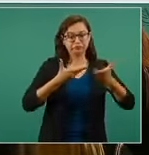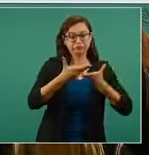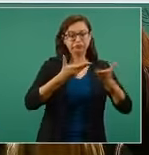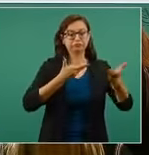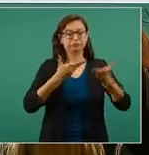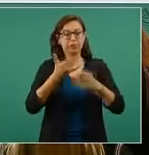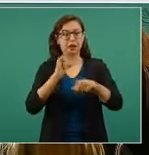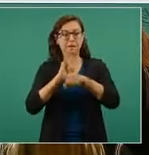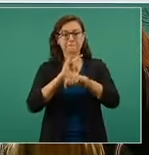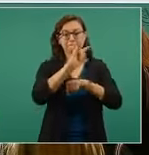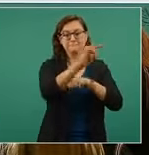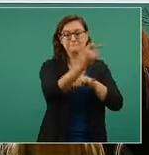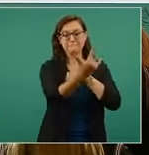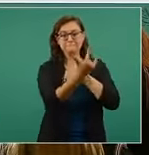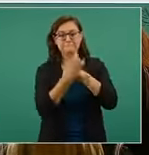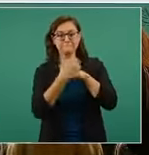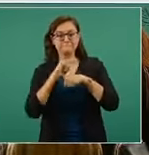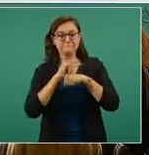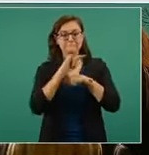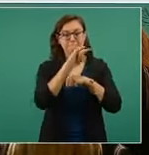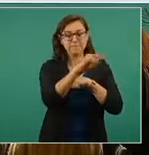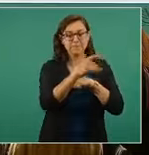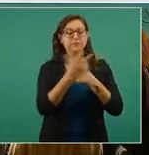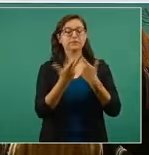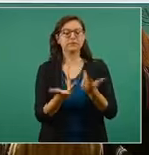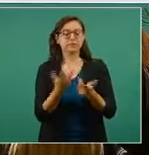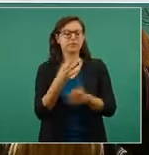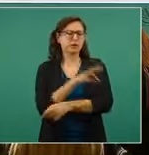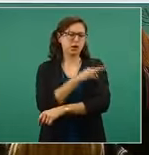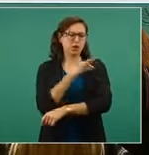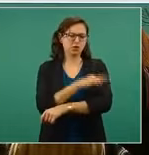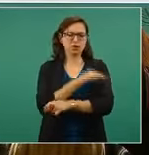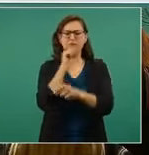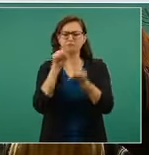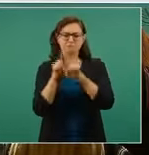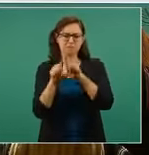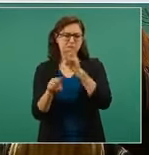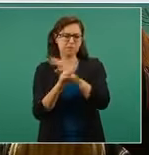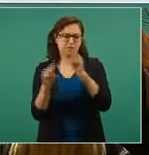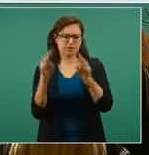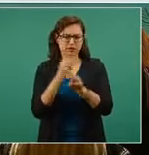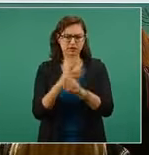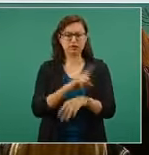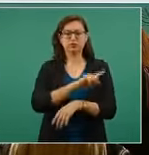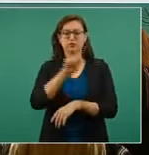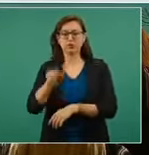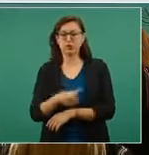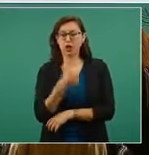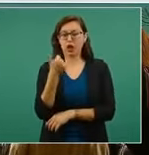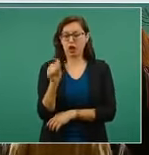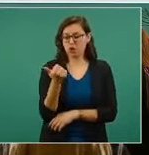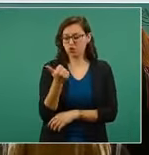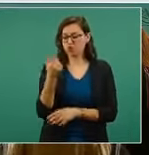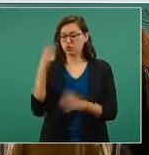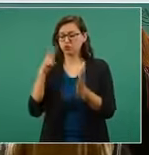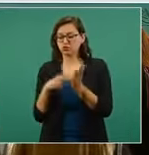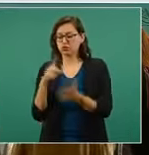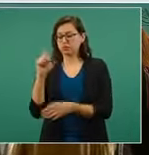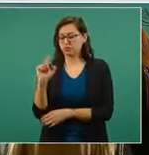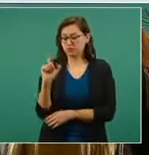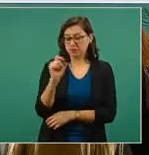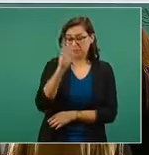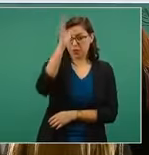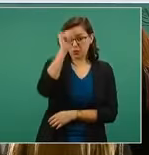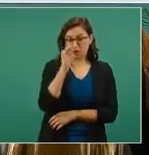permitido tener, entre otras cosas, las vacunas, además de equipo médico. En agosto del 20 se hizo el acuerdo con COVAX, en